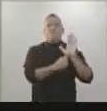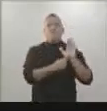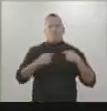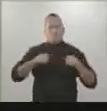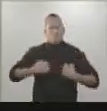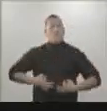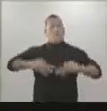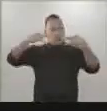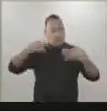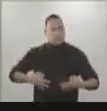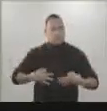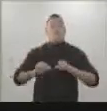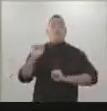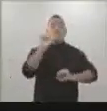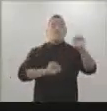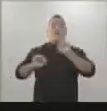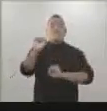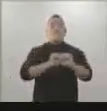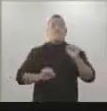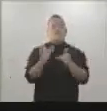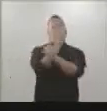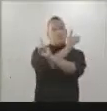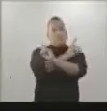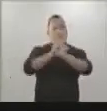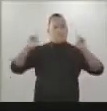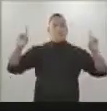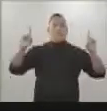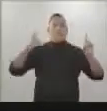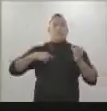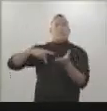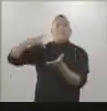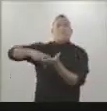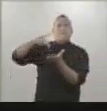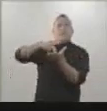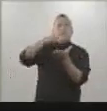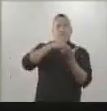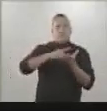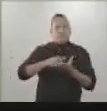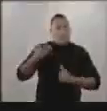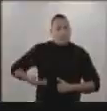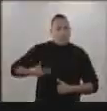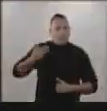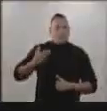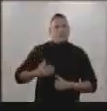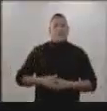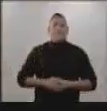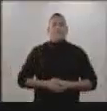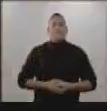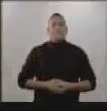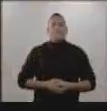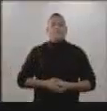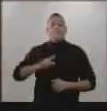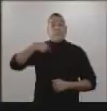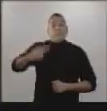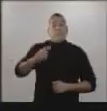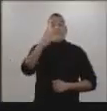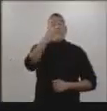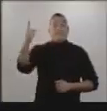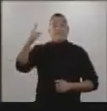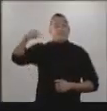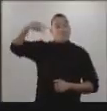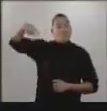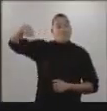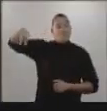convicción de defender nuestra democracia participativa y protagónica. Mañana 21 de noviembre